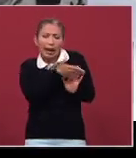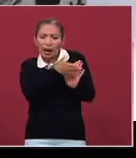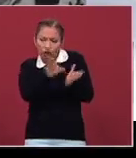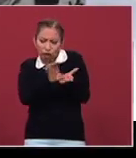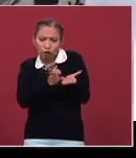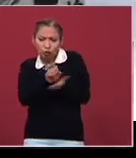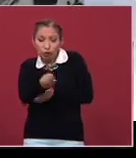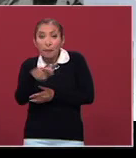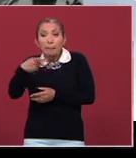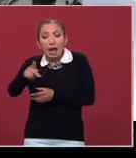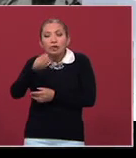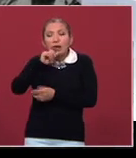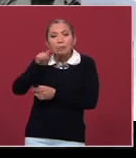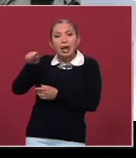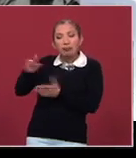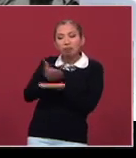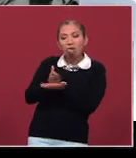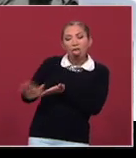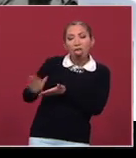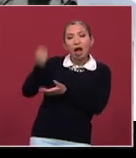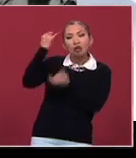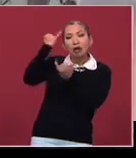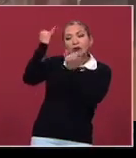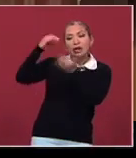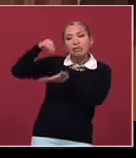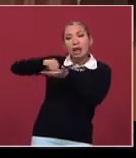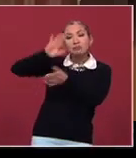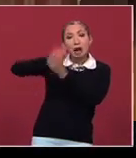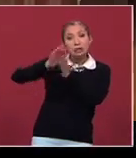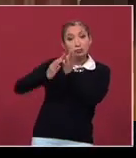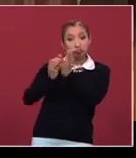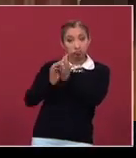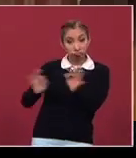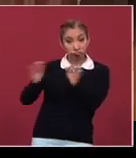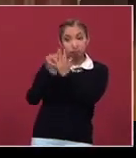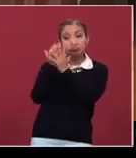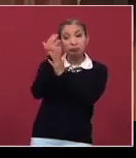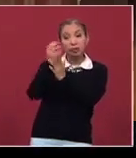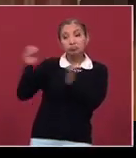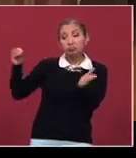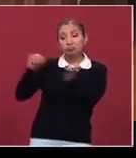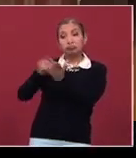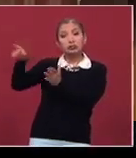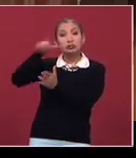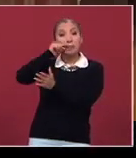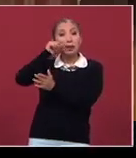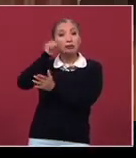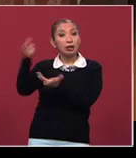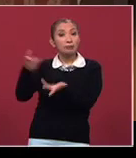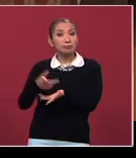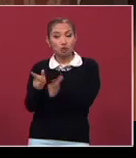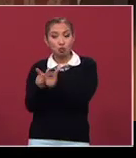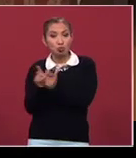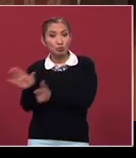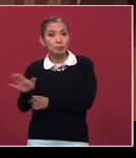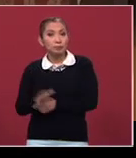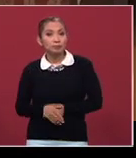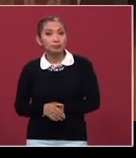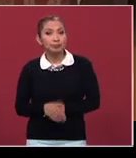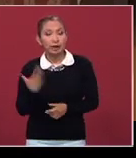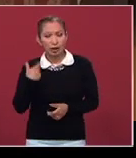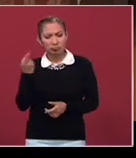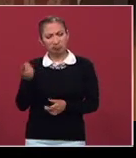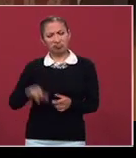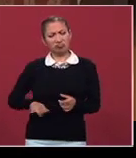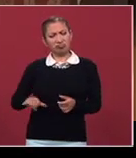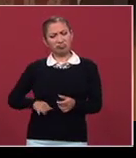pero que evidentemente dejó de lado ciertos pensamientos mucho más radicales como los que enarbolaba el zapatismo. Entonces, llama la